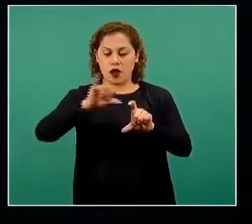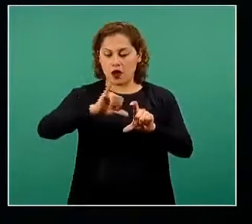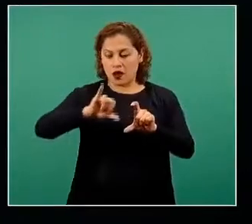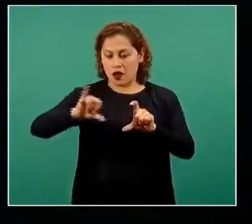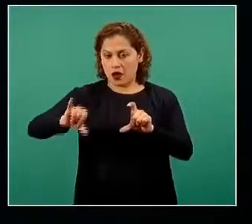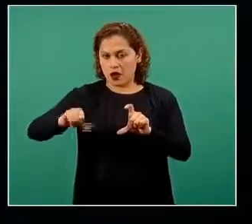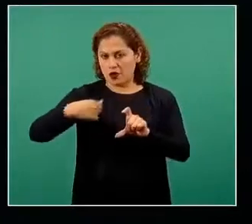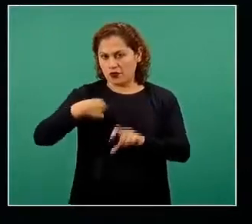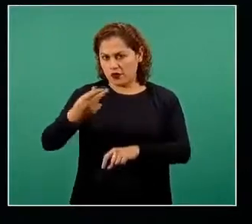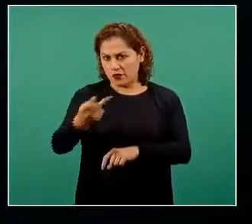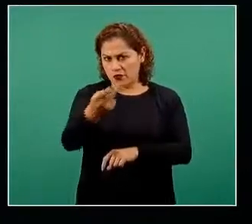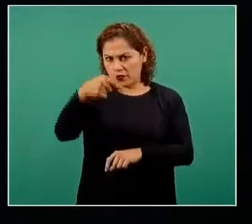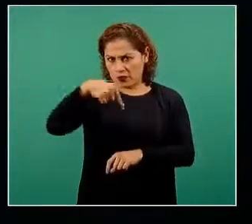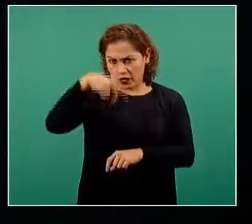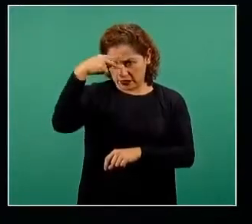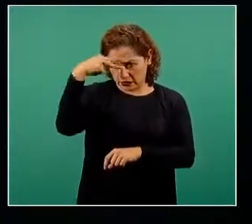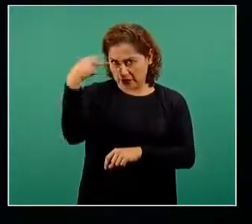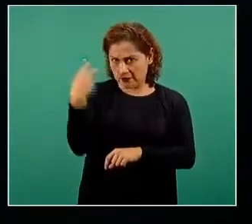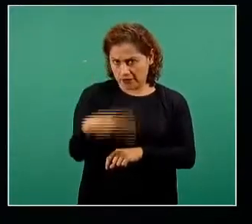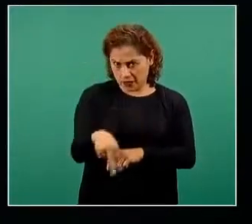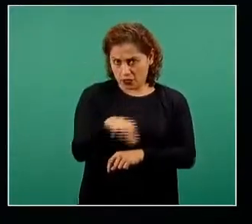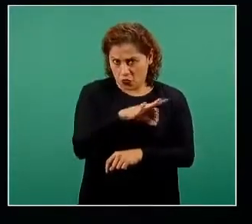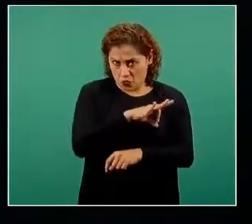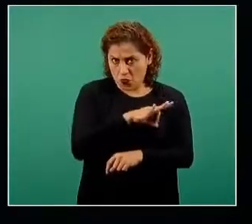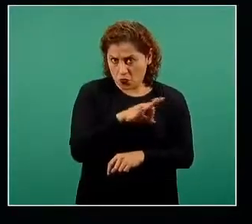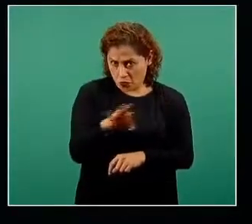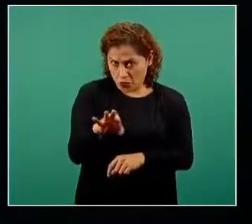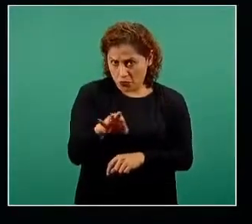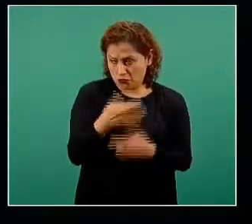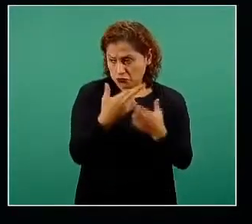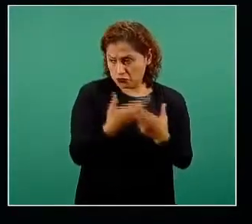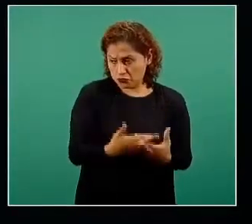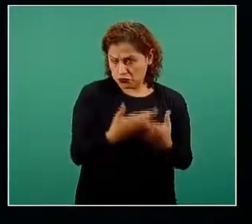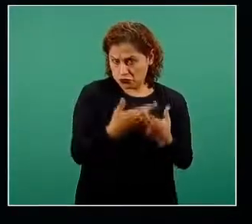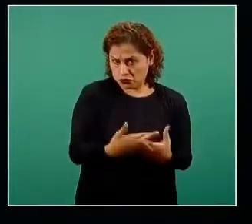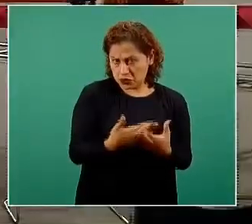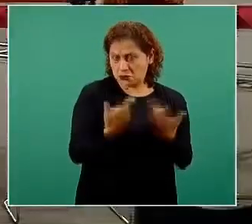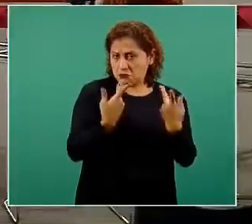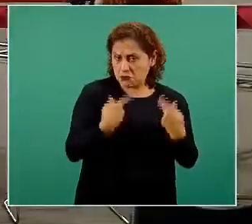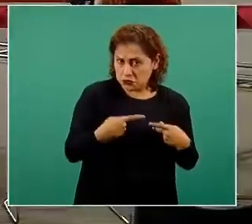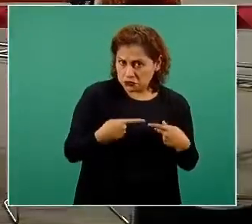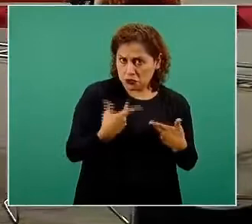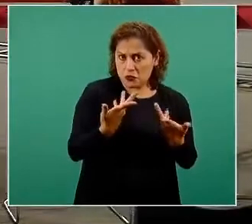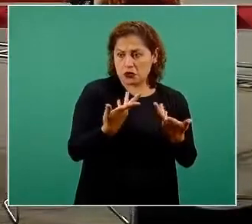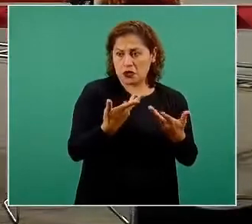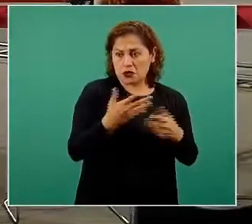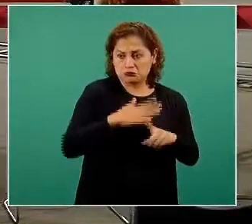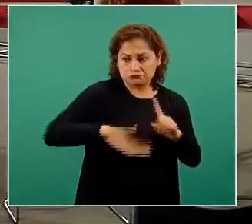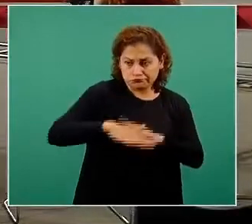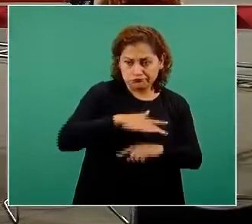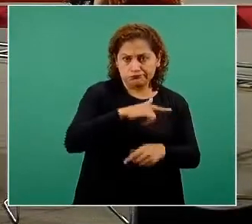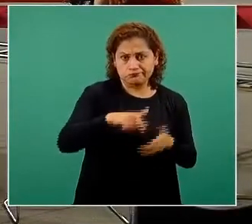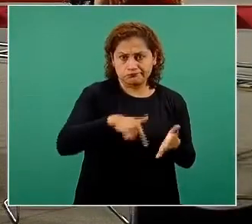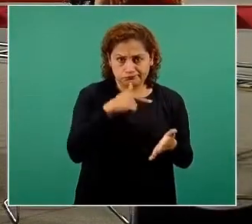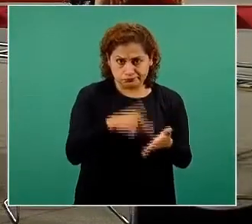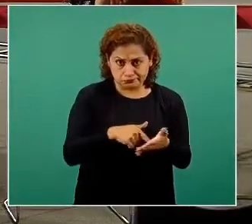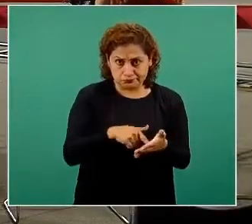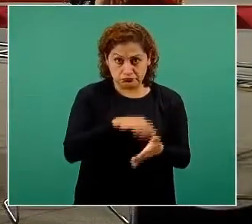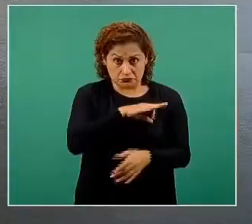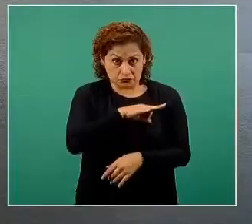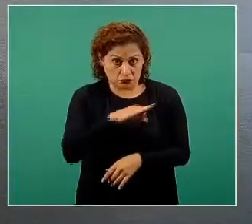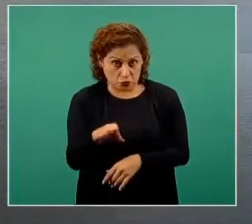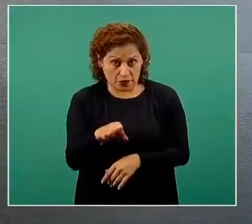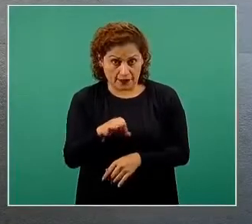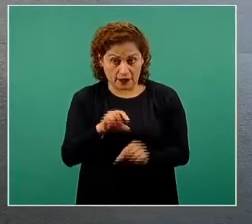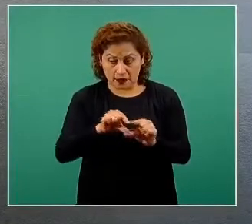tiene la capacidad para poder hacerlo tiene los insumos tiene el personal o sea es muy importante esto precisamente que estamos hablando de